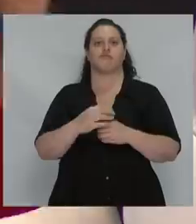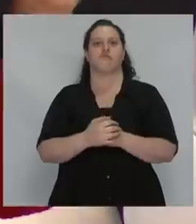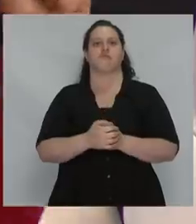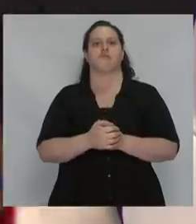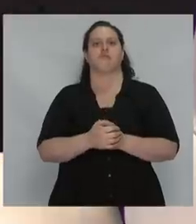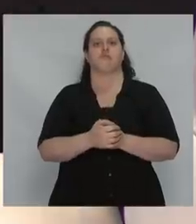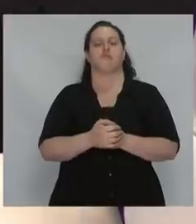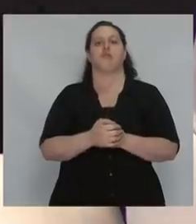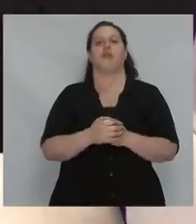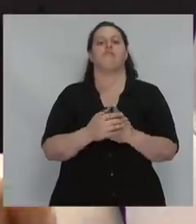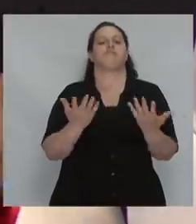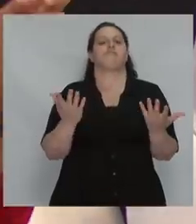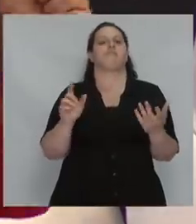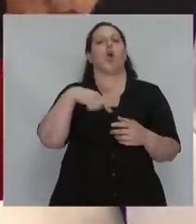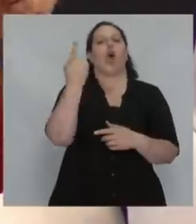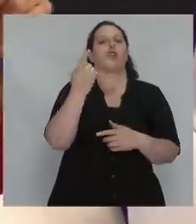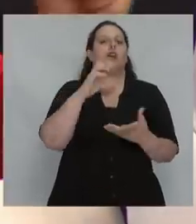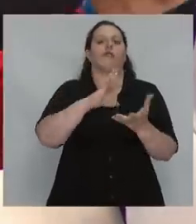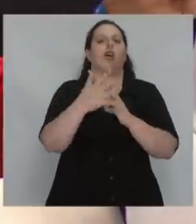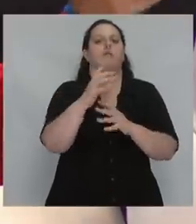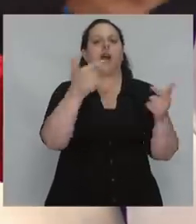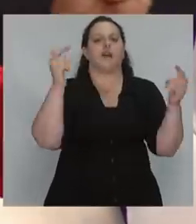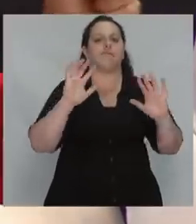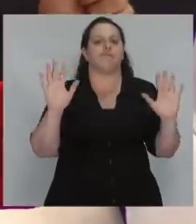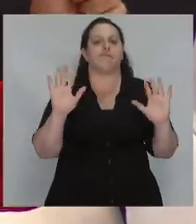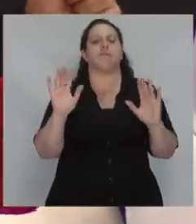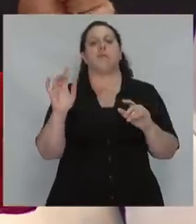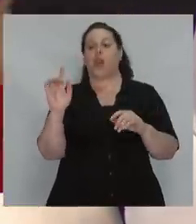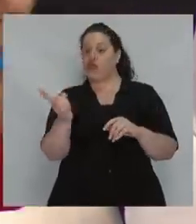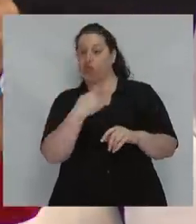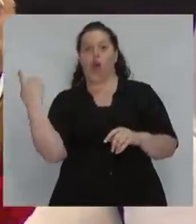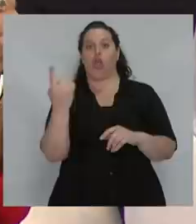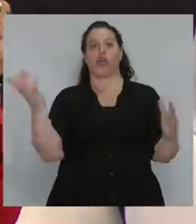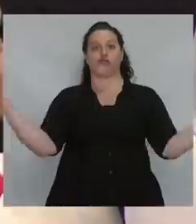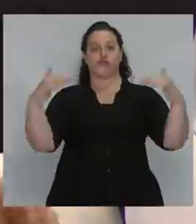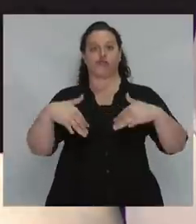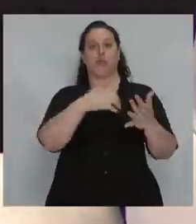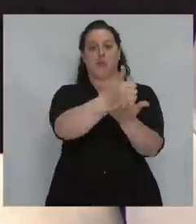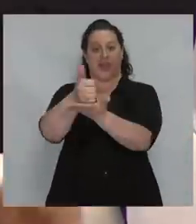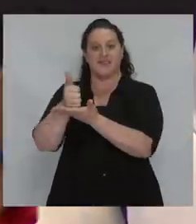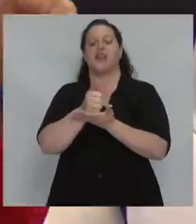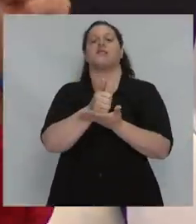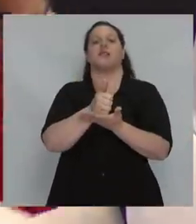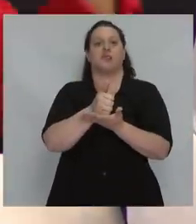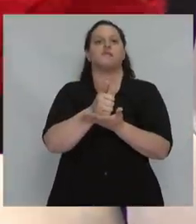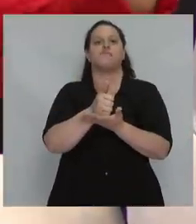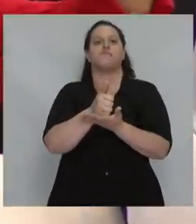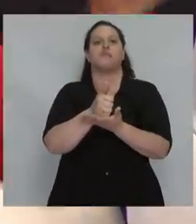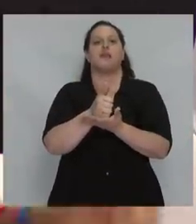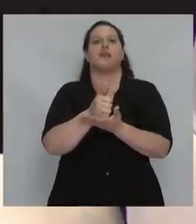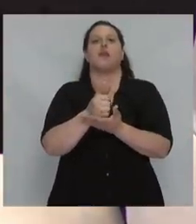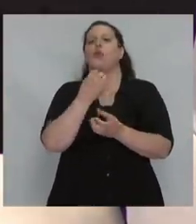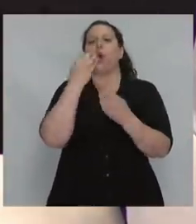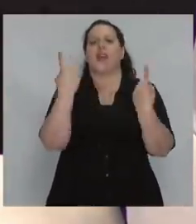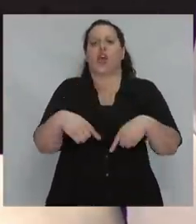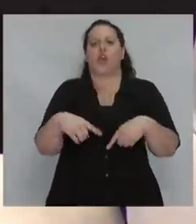No tenemos la alternativa. Pero cada comportamiento, todos los que estamos aquí, cada comportamiento que hagamos tiene que anticipar